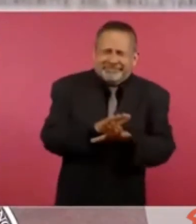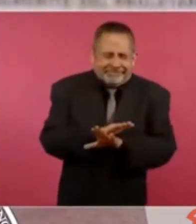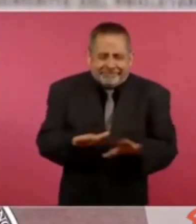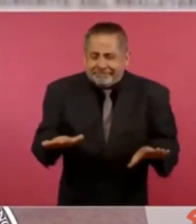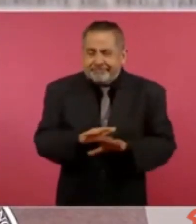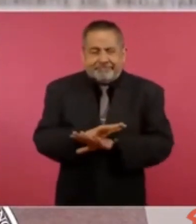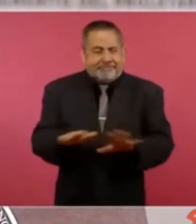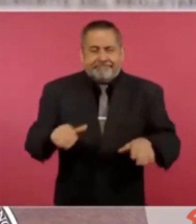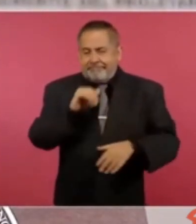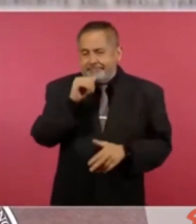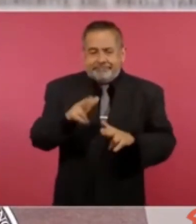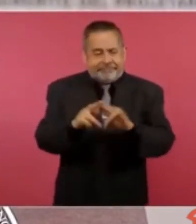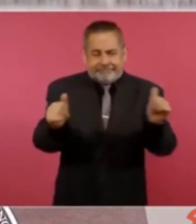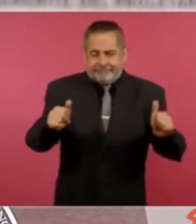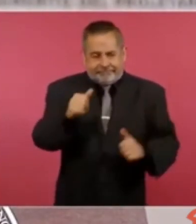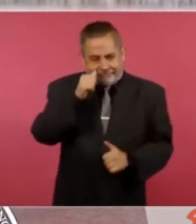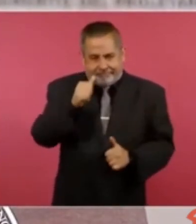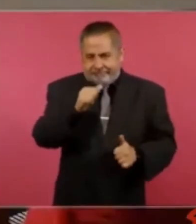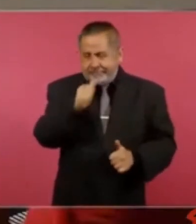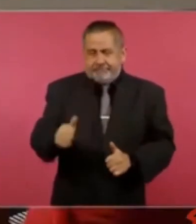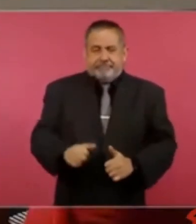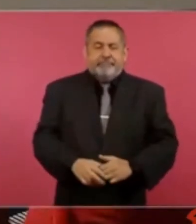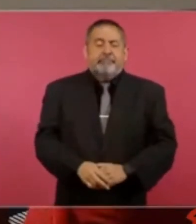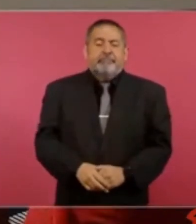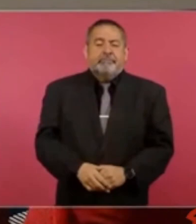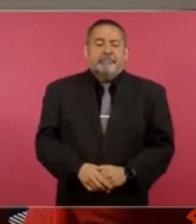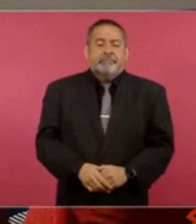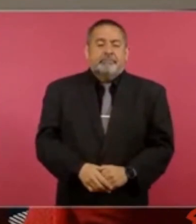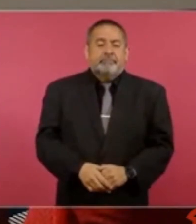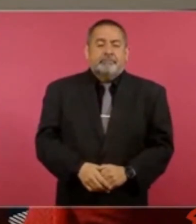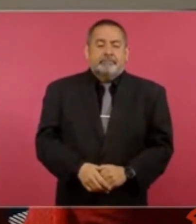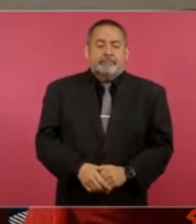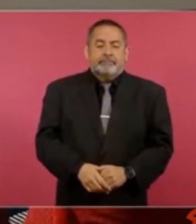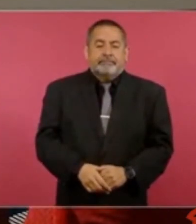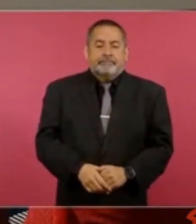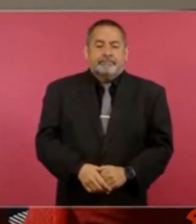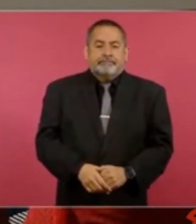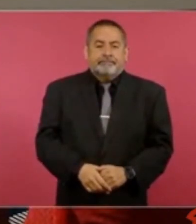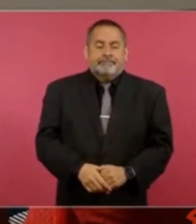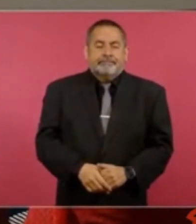todos muy atentos con este tipo de fraudes. Hasta aquí está.